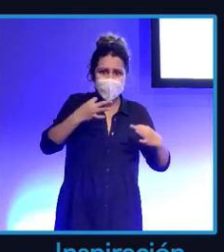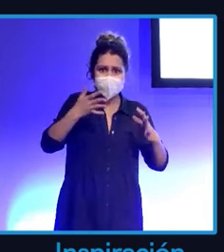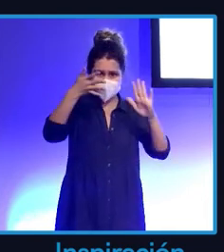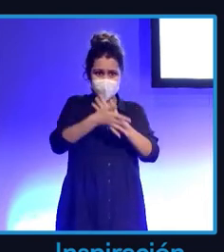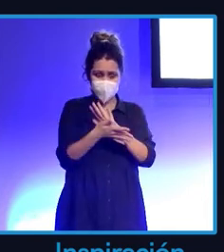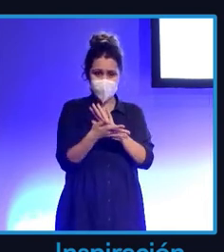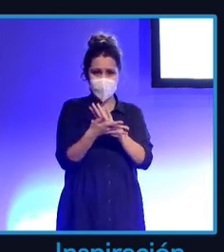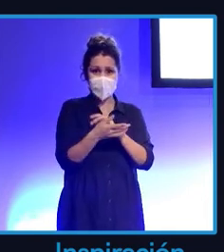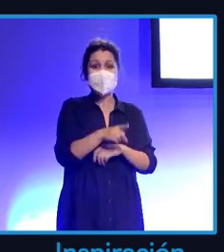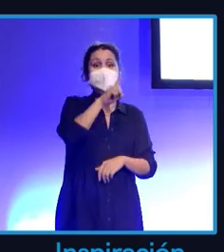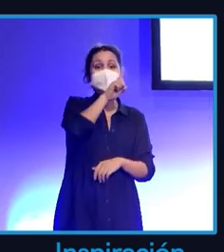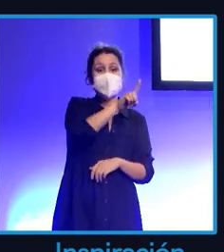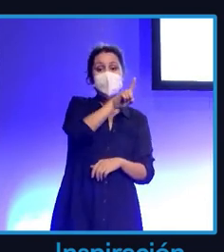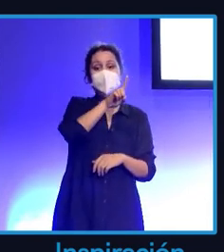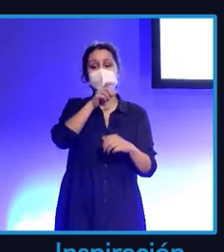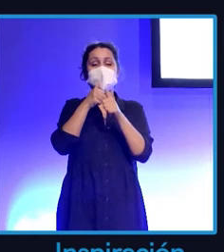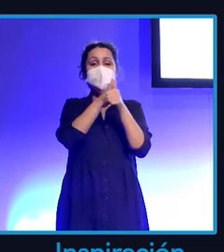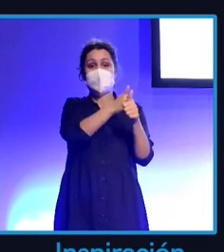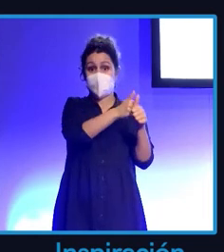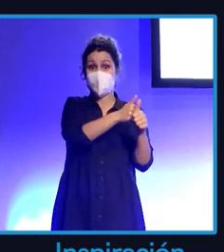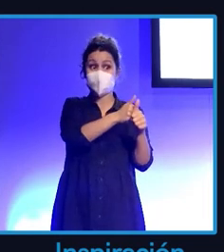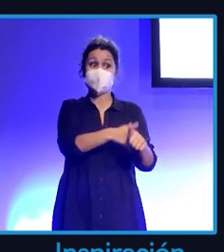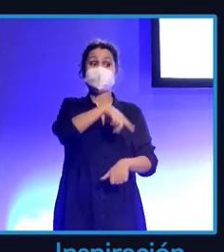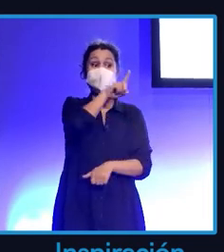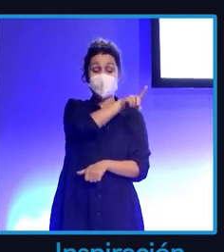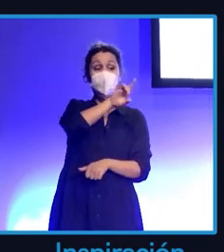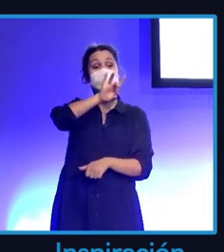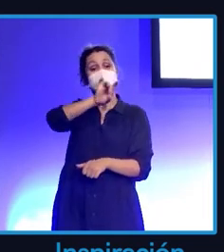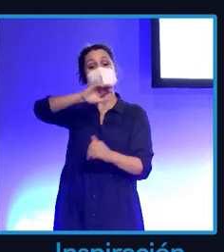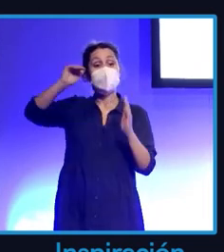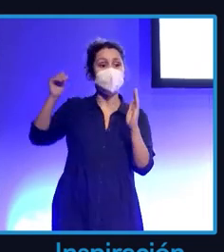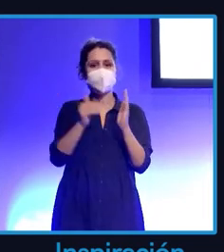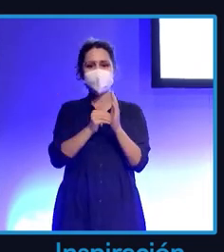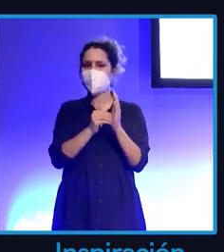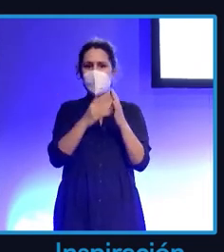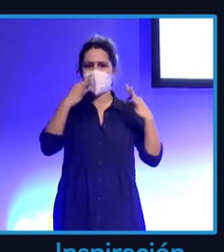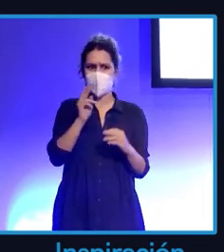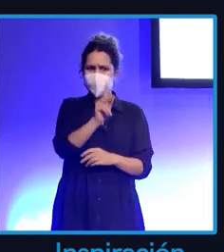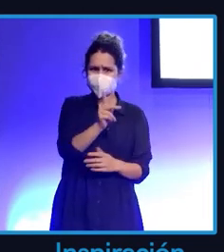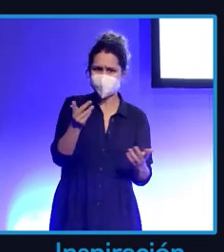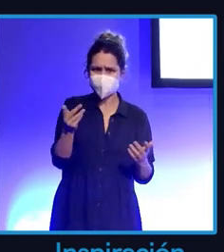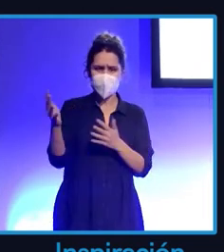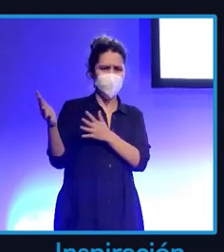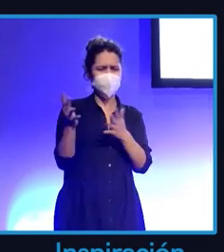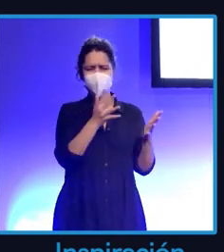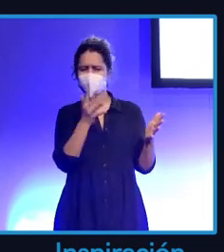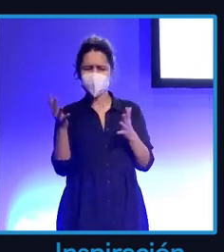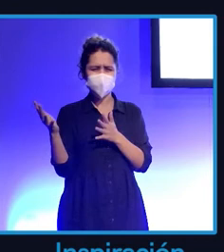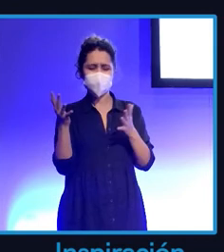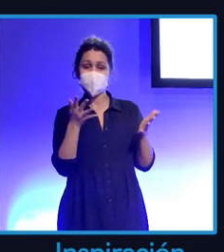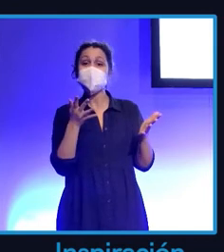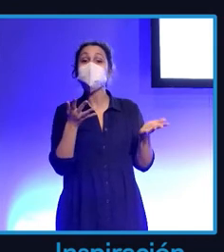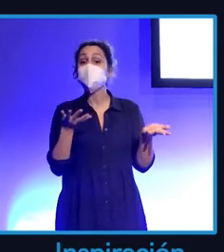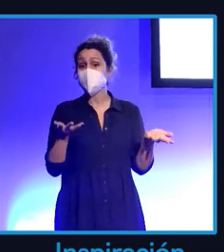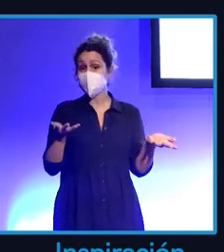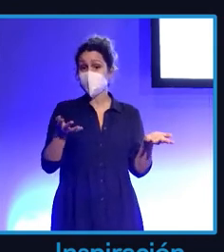que 115.000 de sus seguidores son dubitativos. ¿Qué quiere decir esto? Todas las